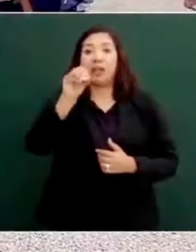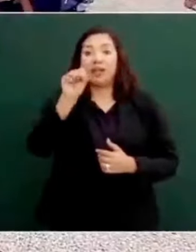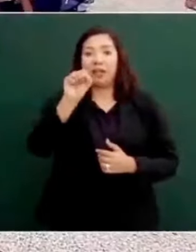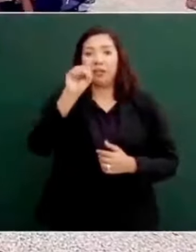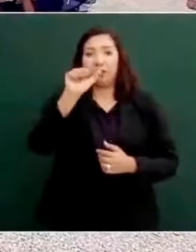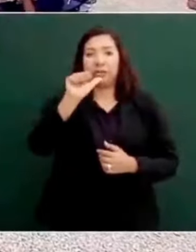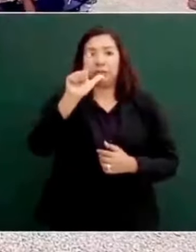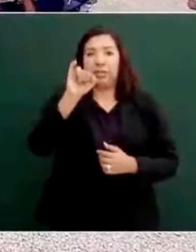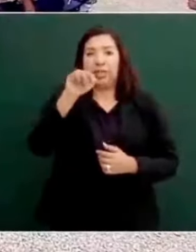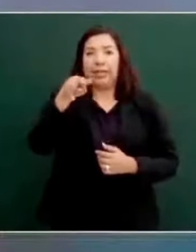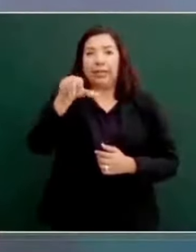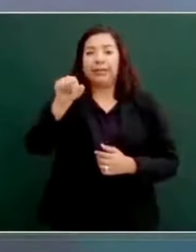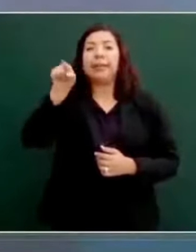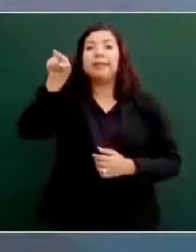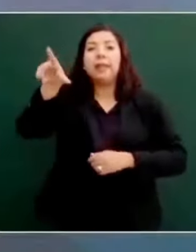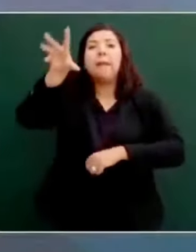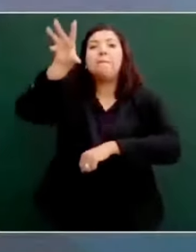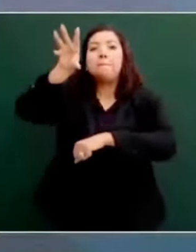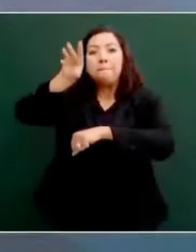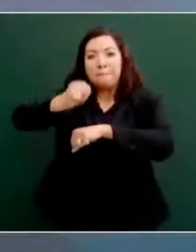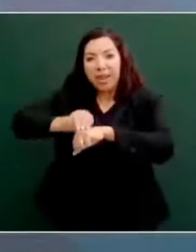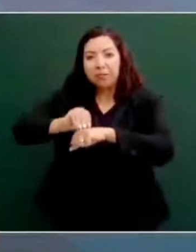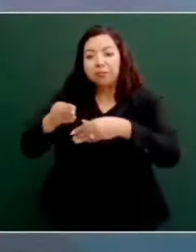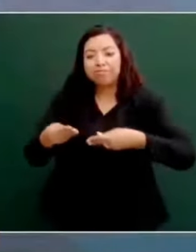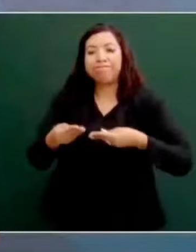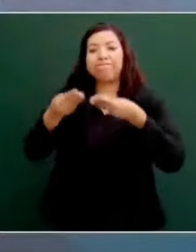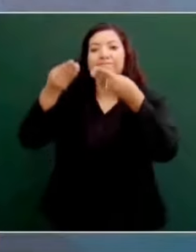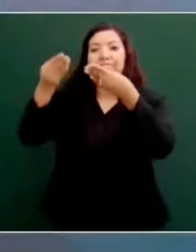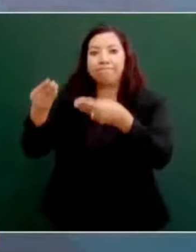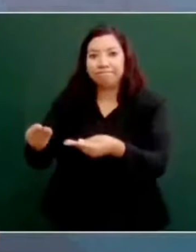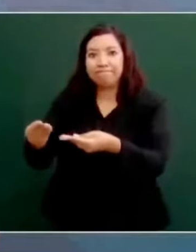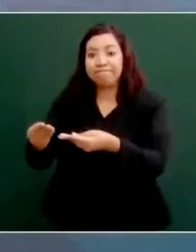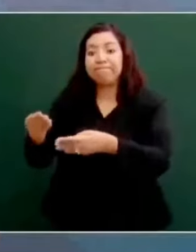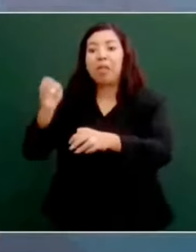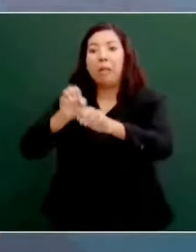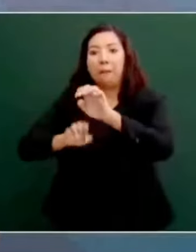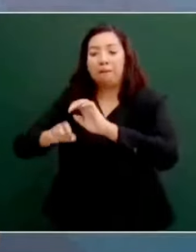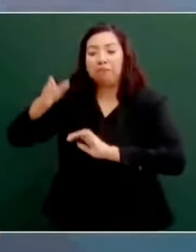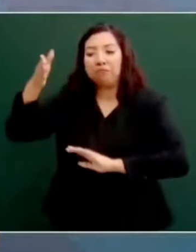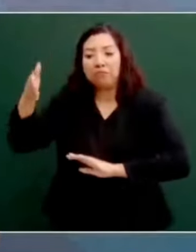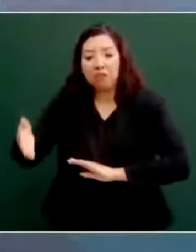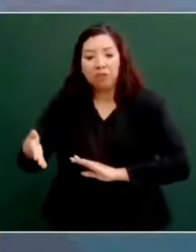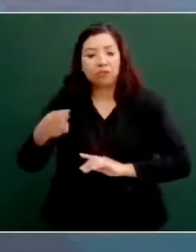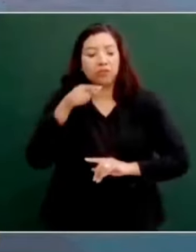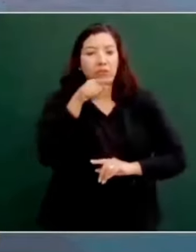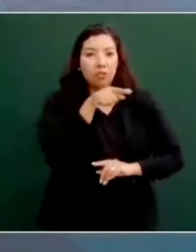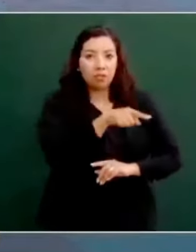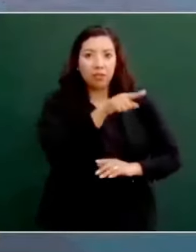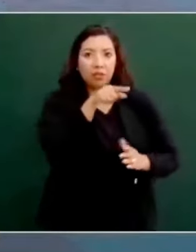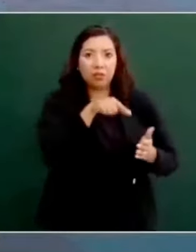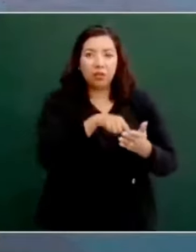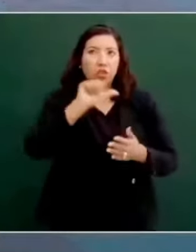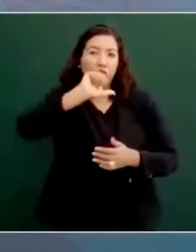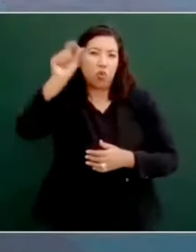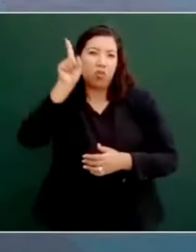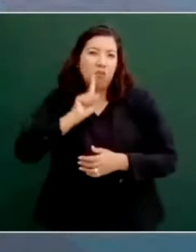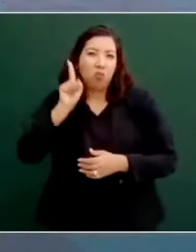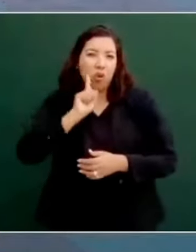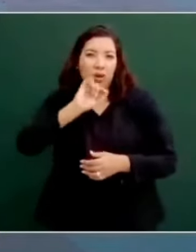enterado. Y que la pseudoambientalista Julia Carabias